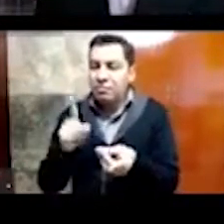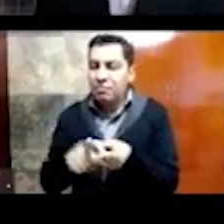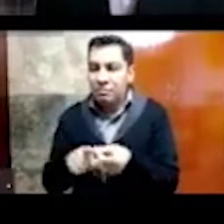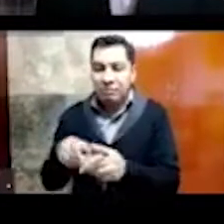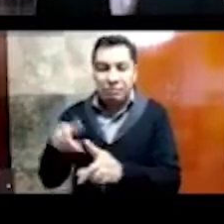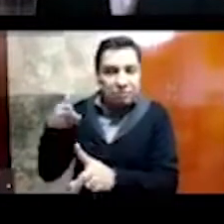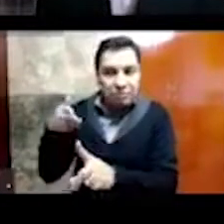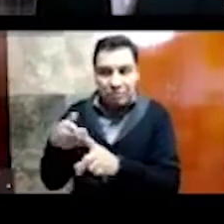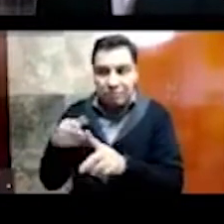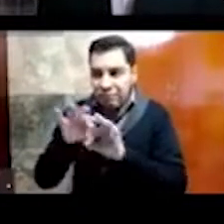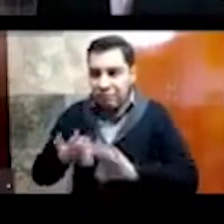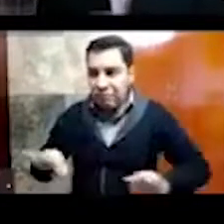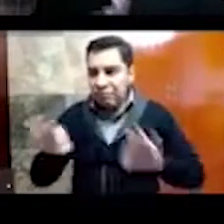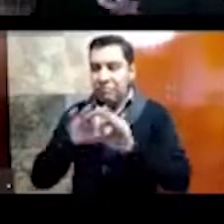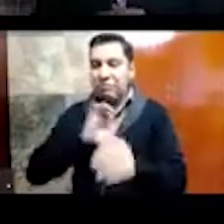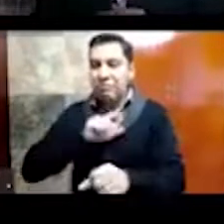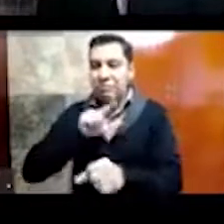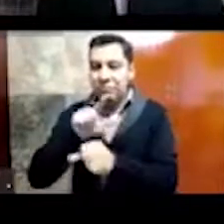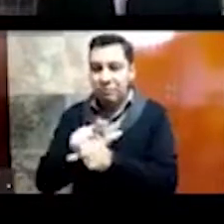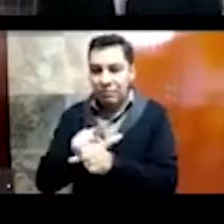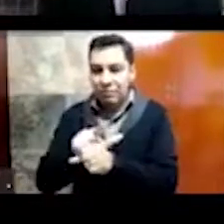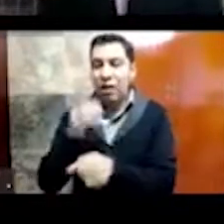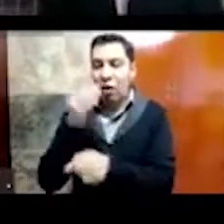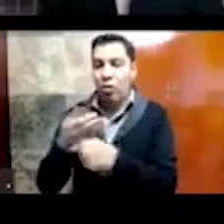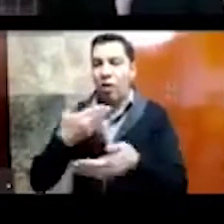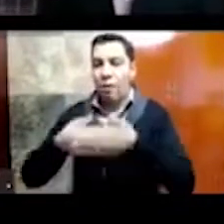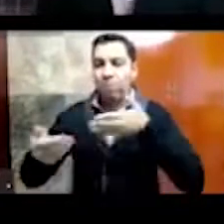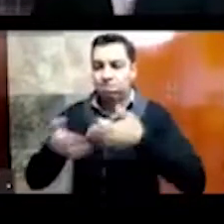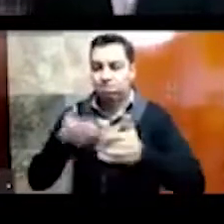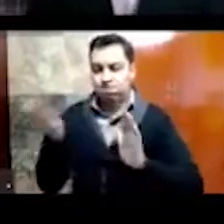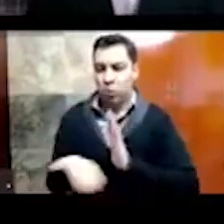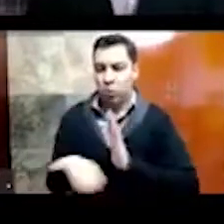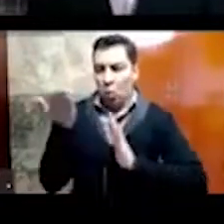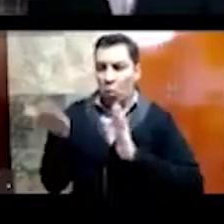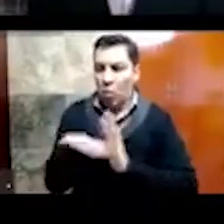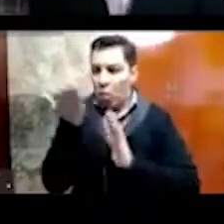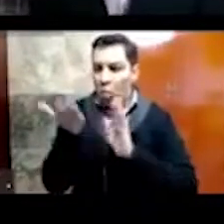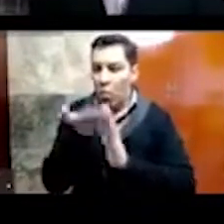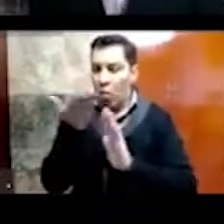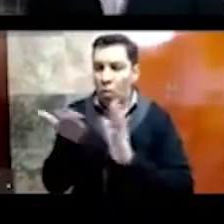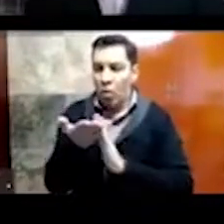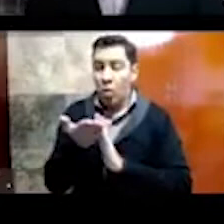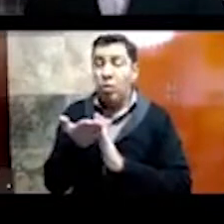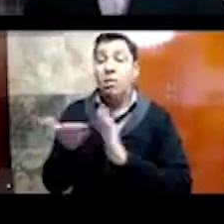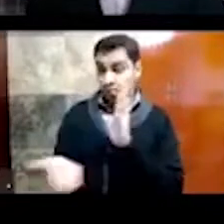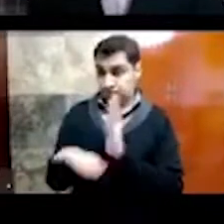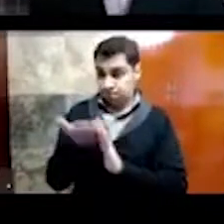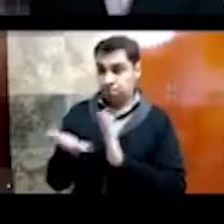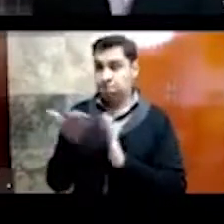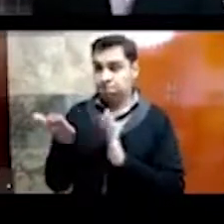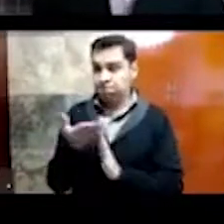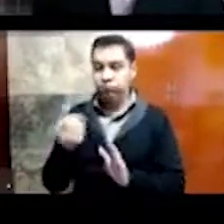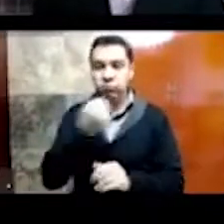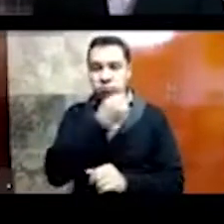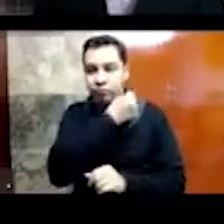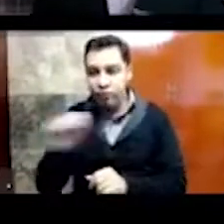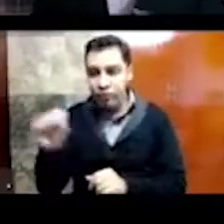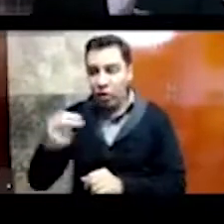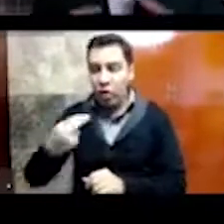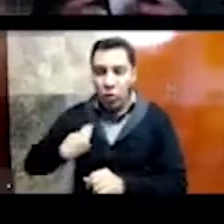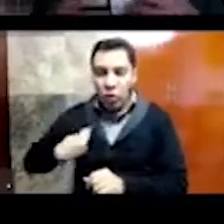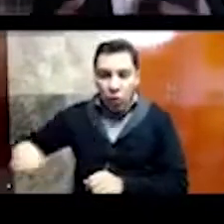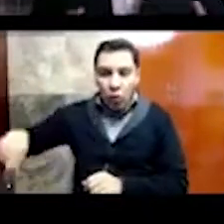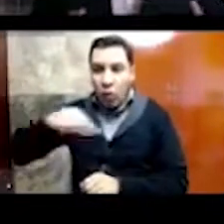y se está llevando a cabo una obra moderna, y pues se logró que, pues este, nosotros podamos